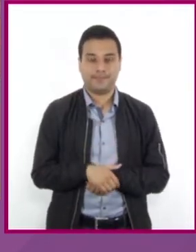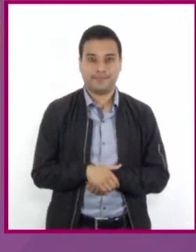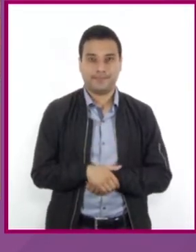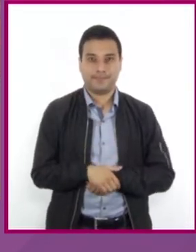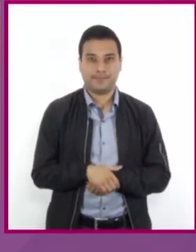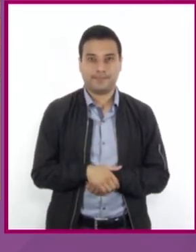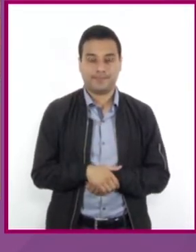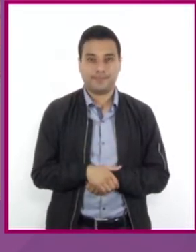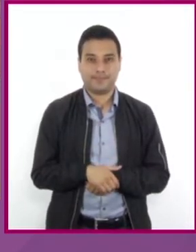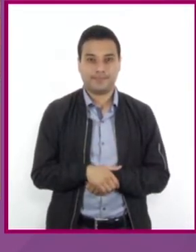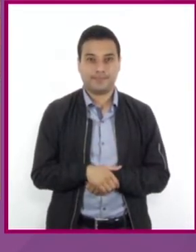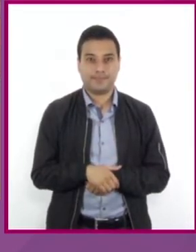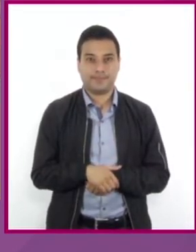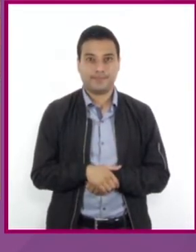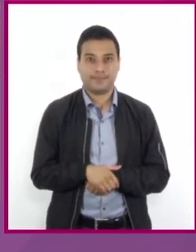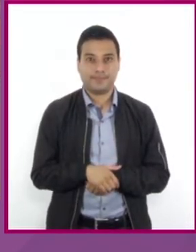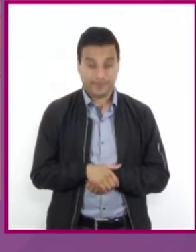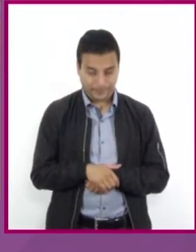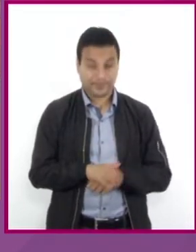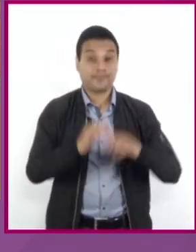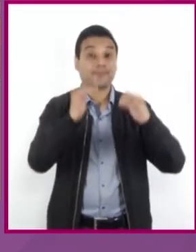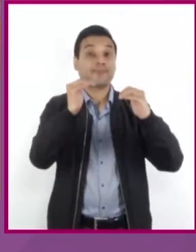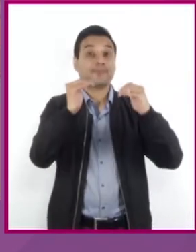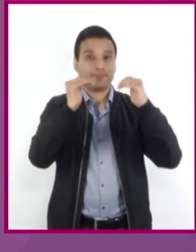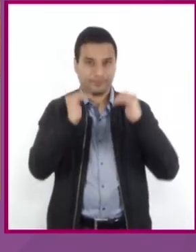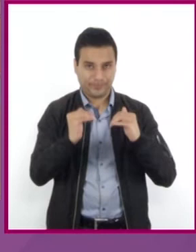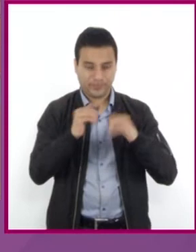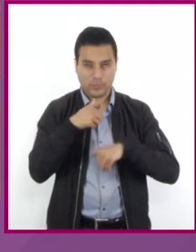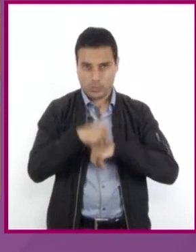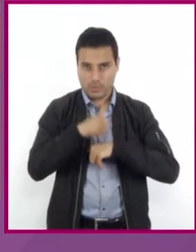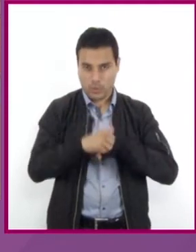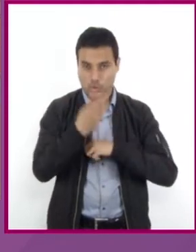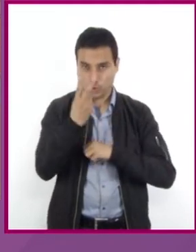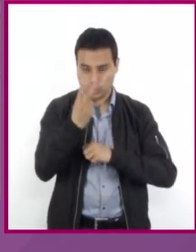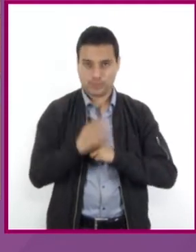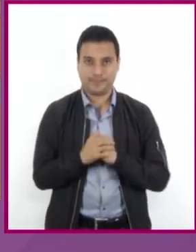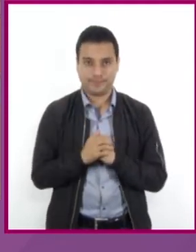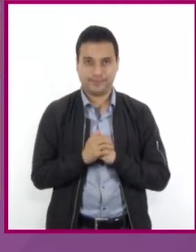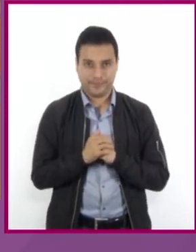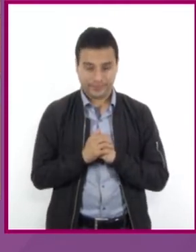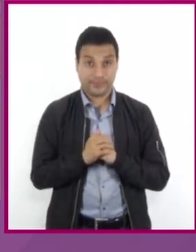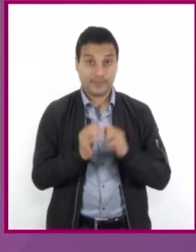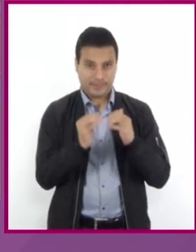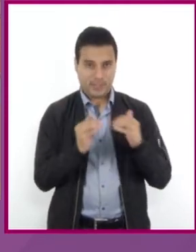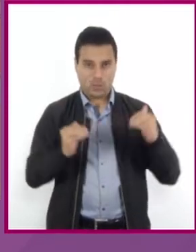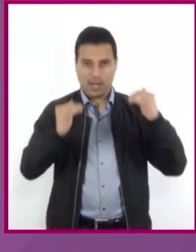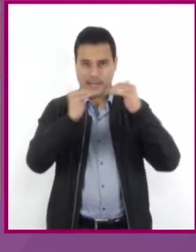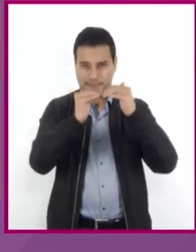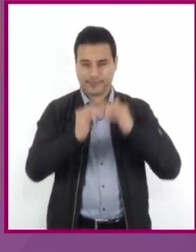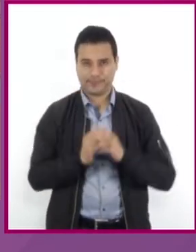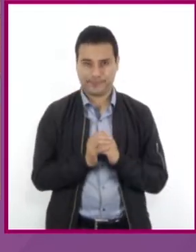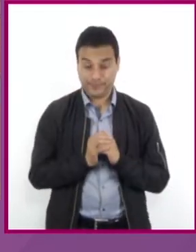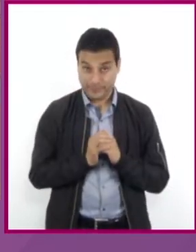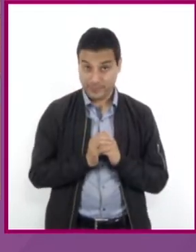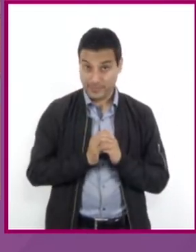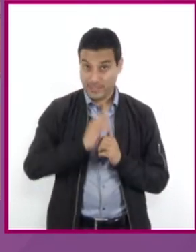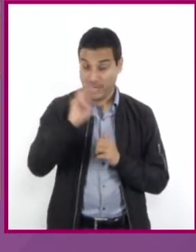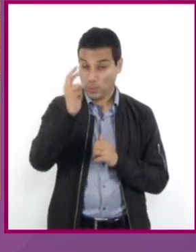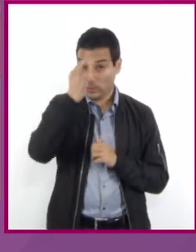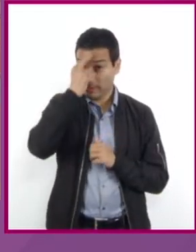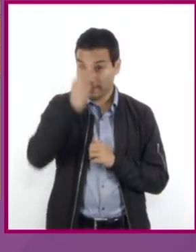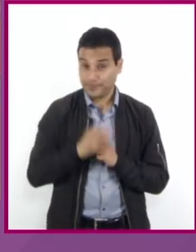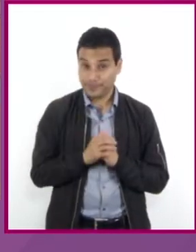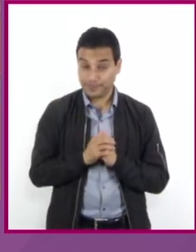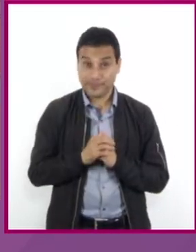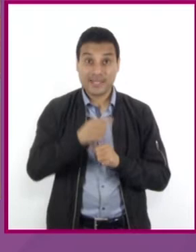Es turno del paso número 2. Igualamos las dos ecuaciones despejadas. No olvidemos que